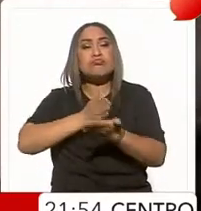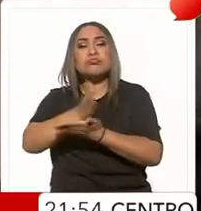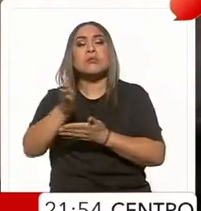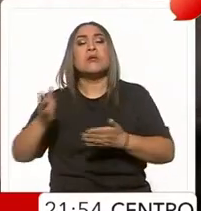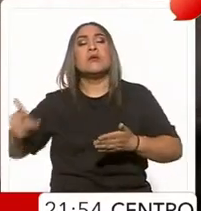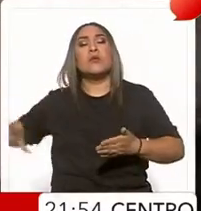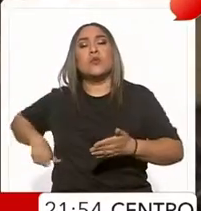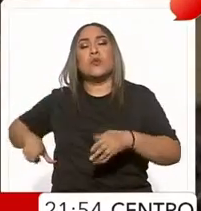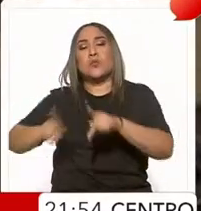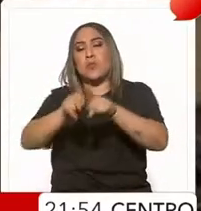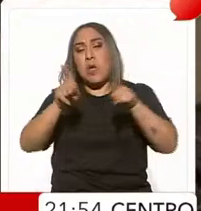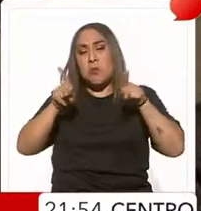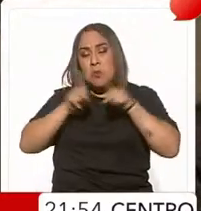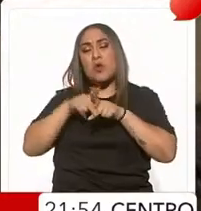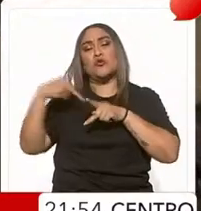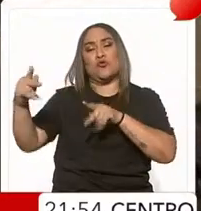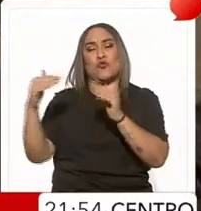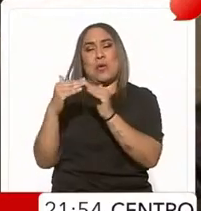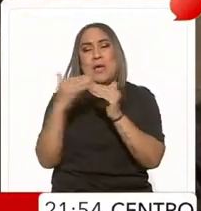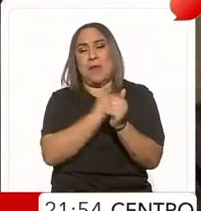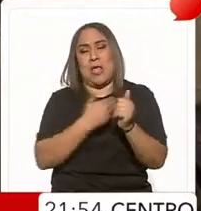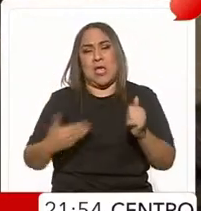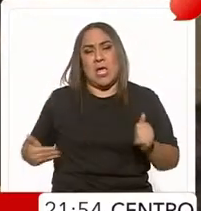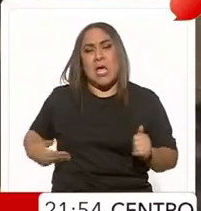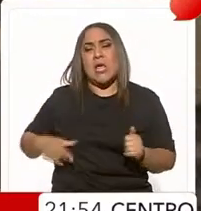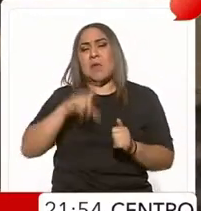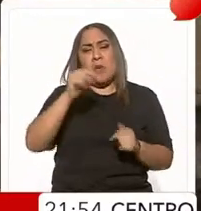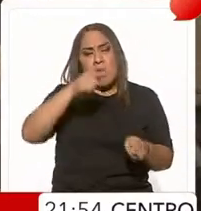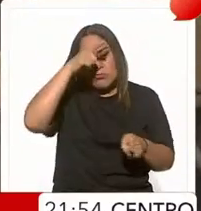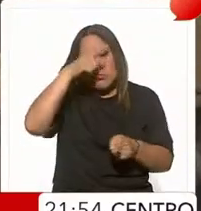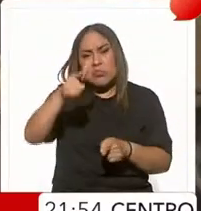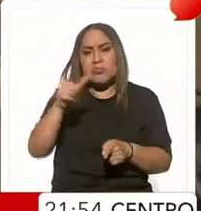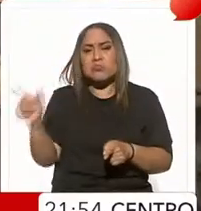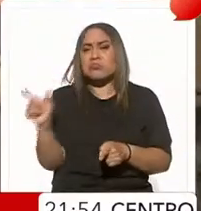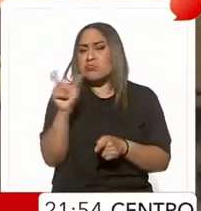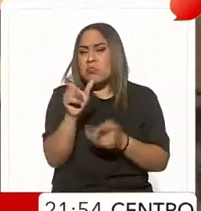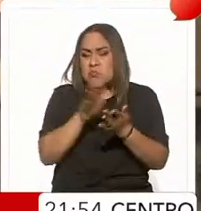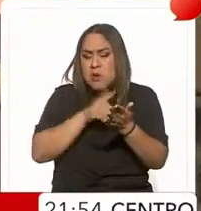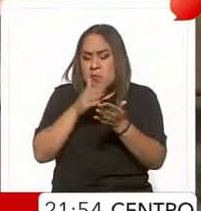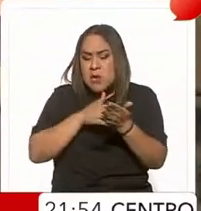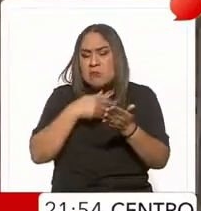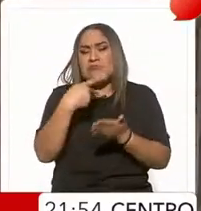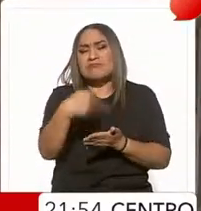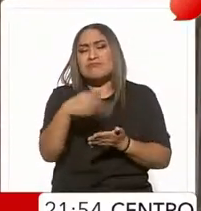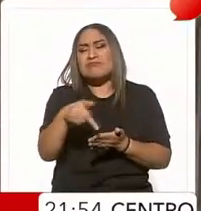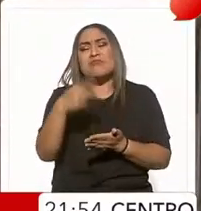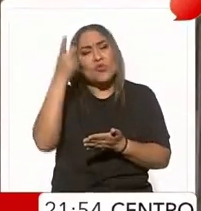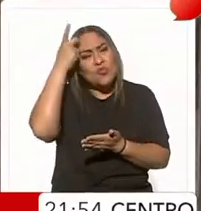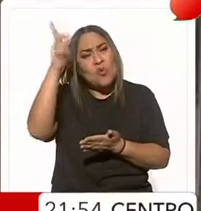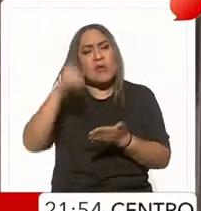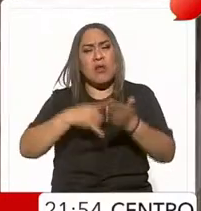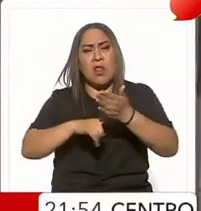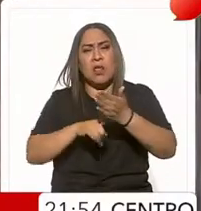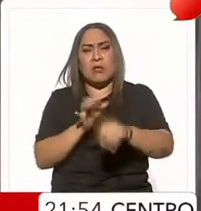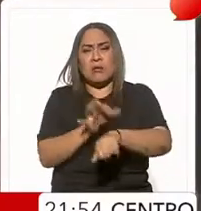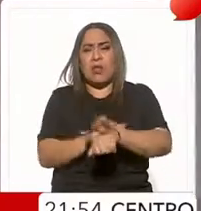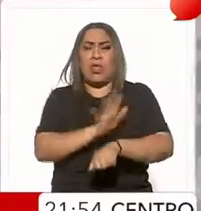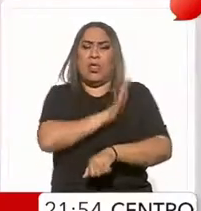y su domicilio de la presidenta donde encontraron una tarjeta y documentación sobre los relojes Rolex